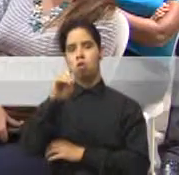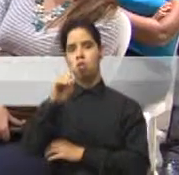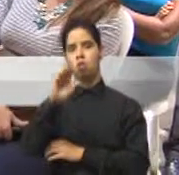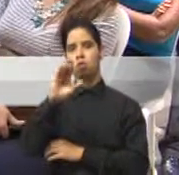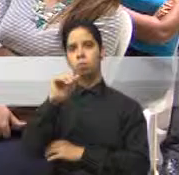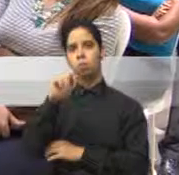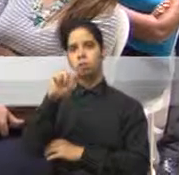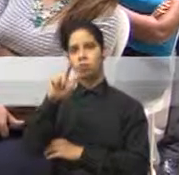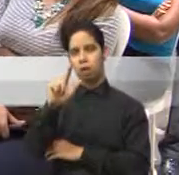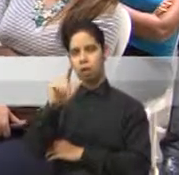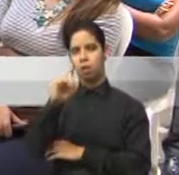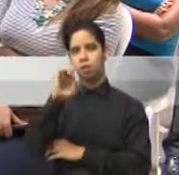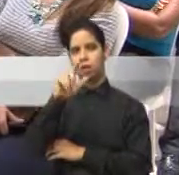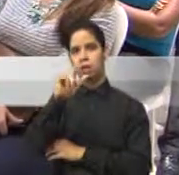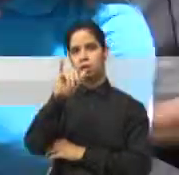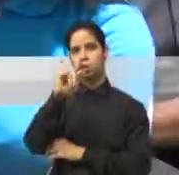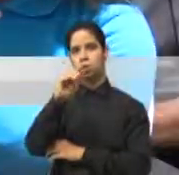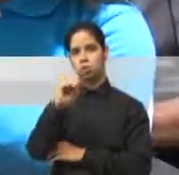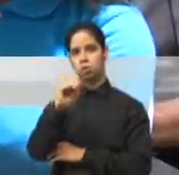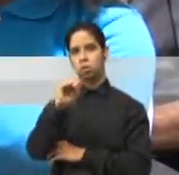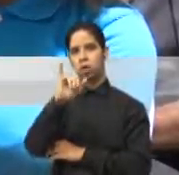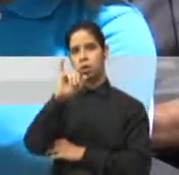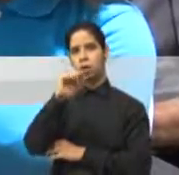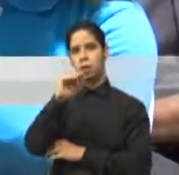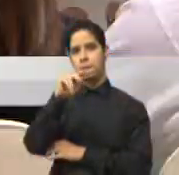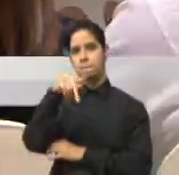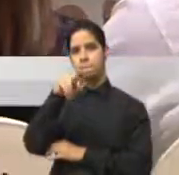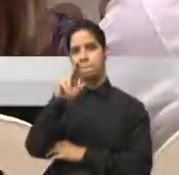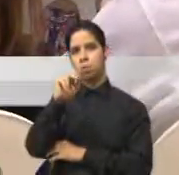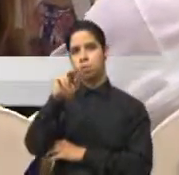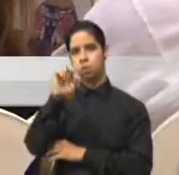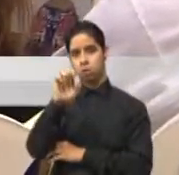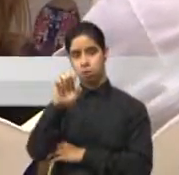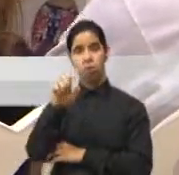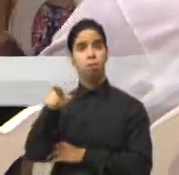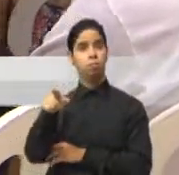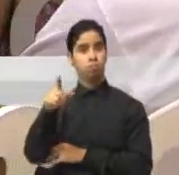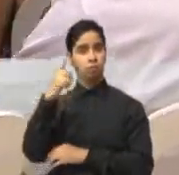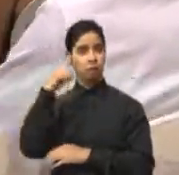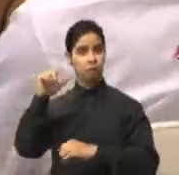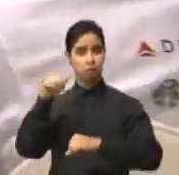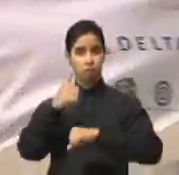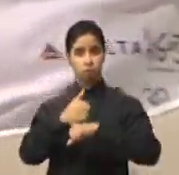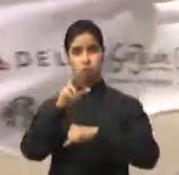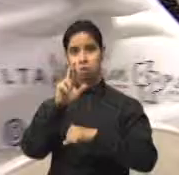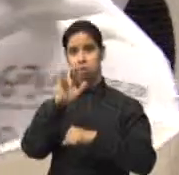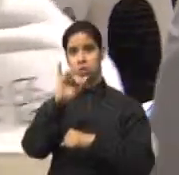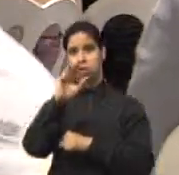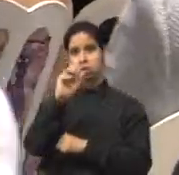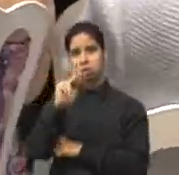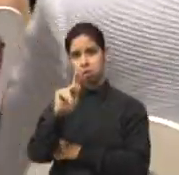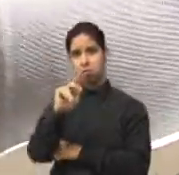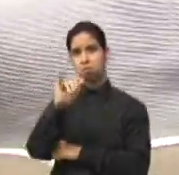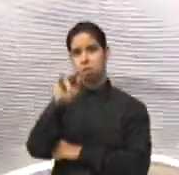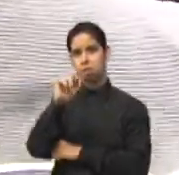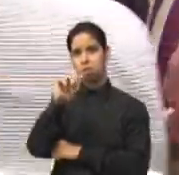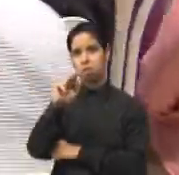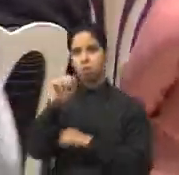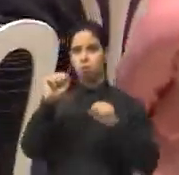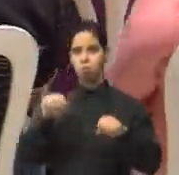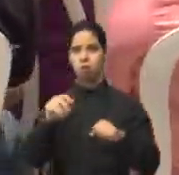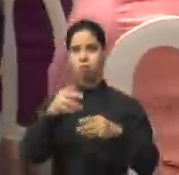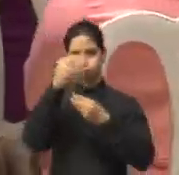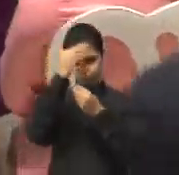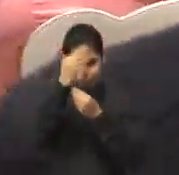Impune funciona como una herramienta de orientación para que la Fundación Ricky Martin continúe llevando su mensaje sobre la trata